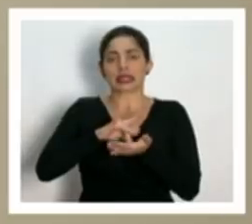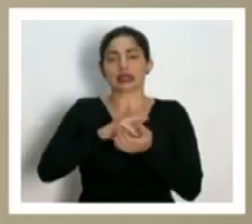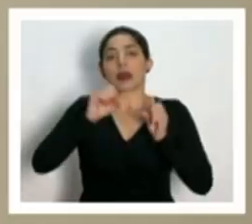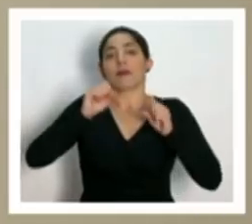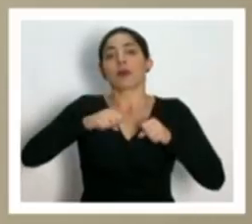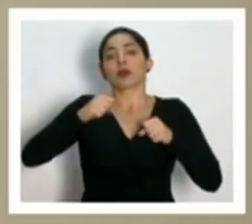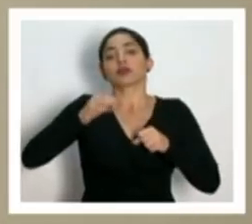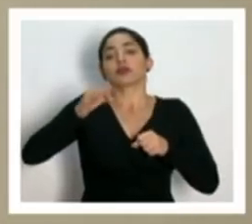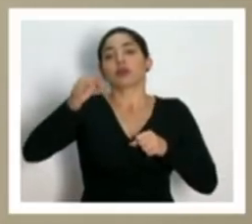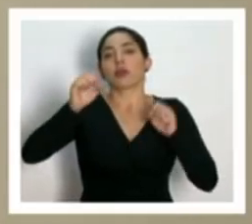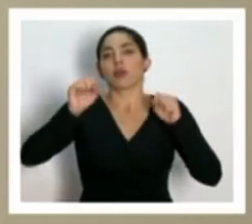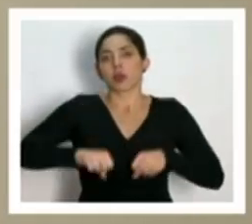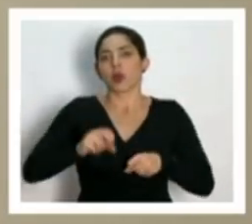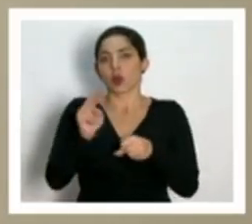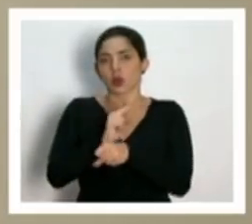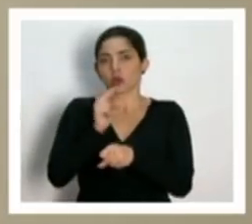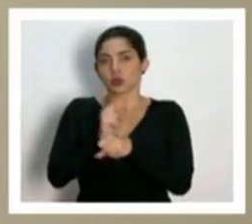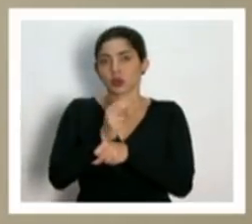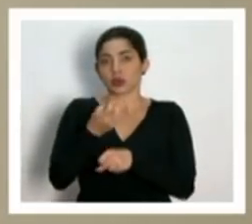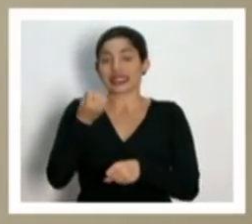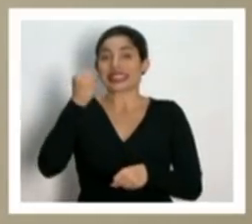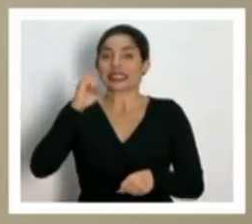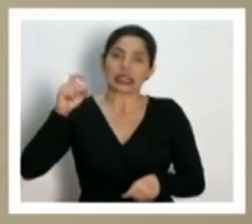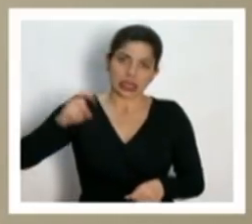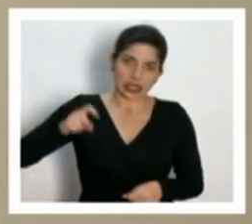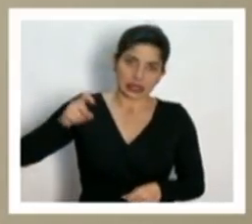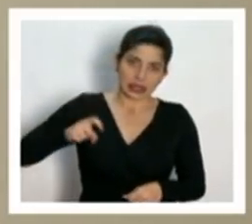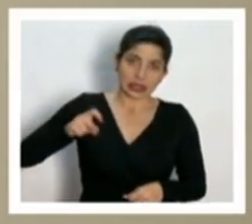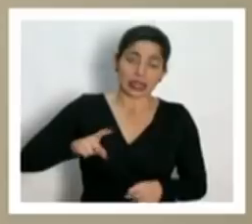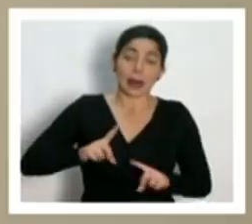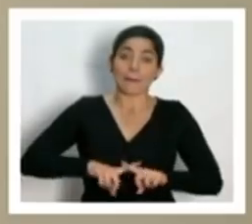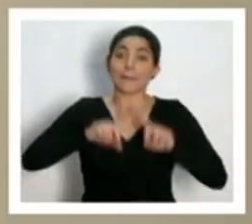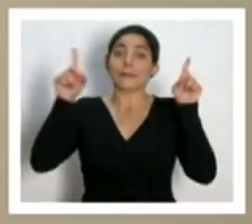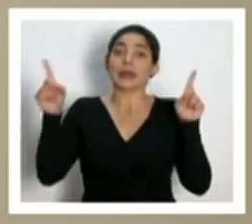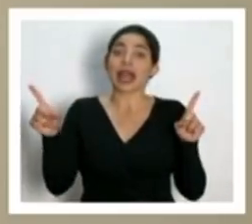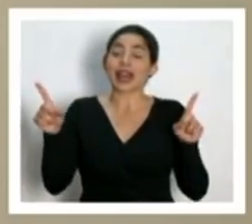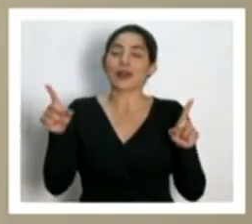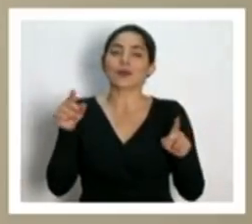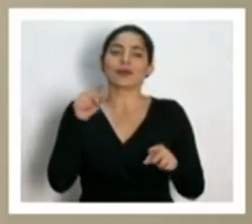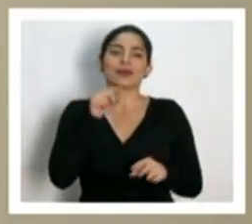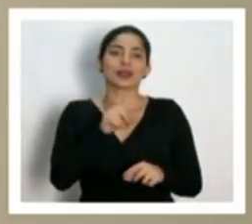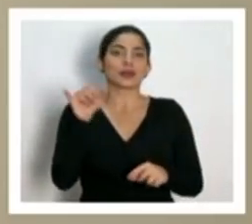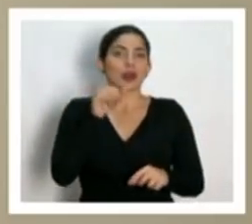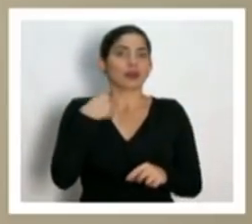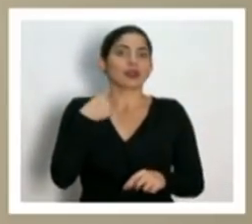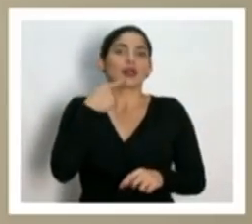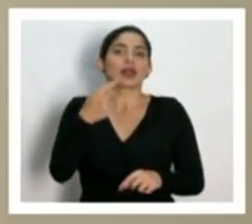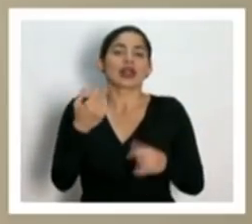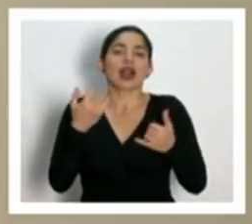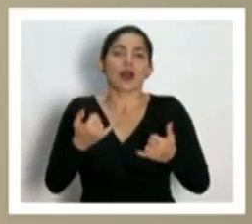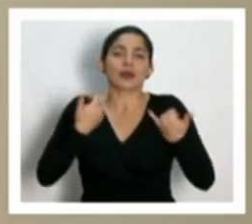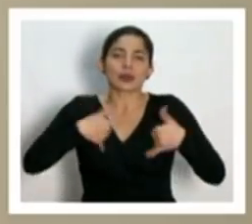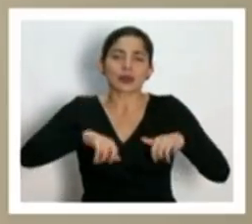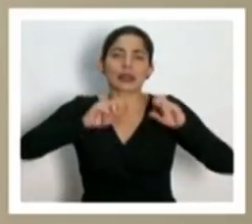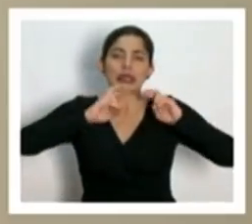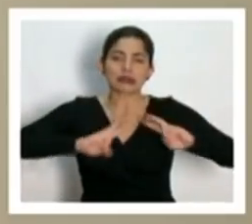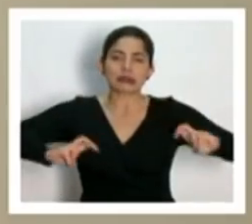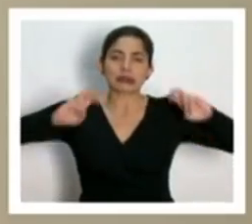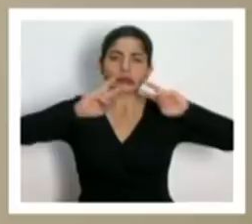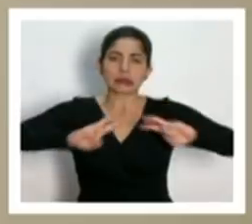eventualmente ser usados en casos que se necesiten pero eso está como les digo en constante análisis